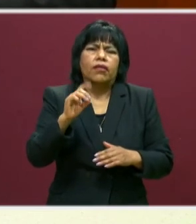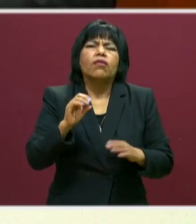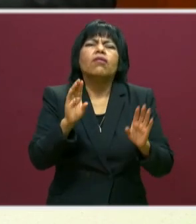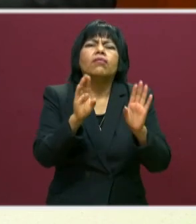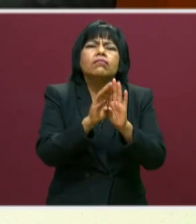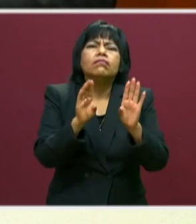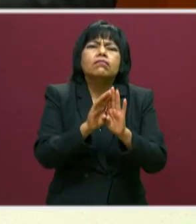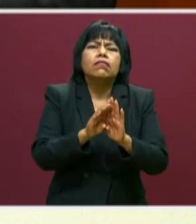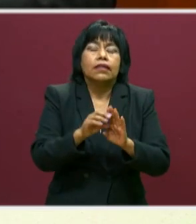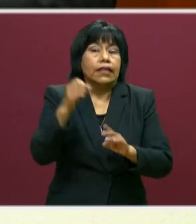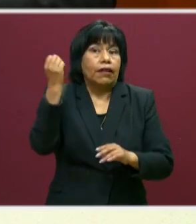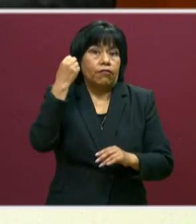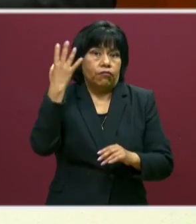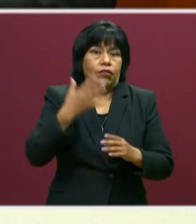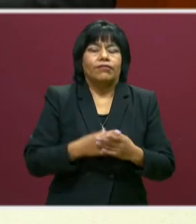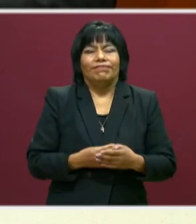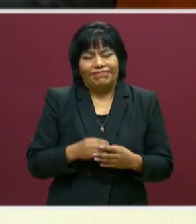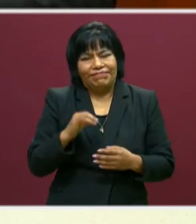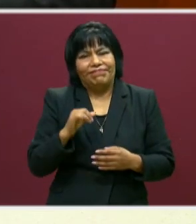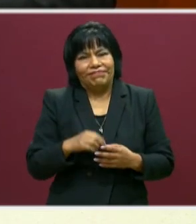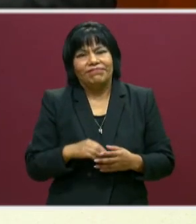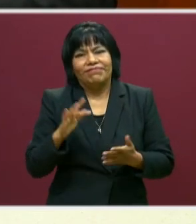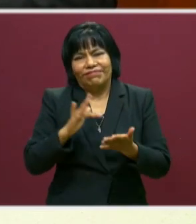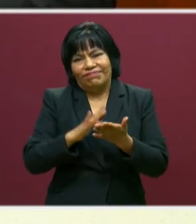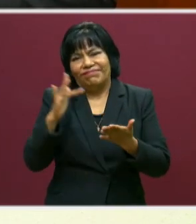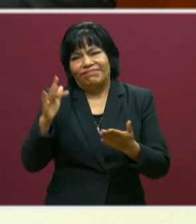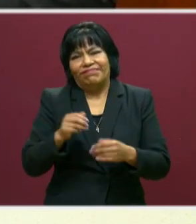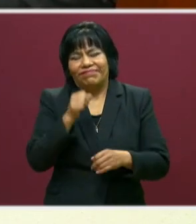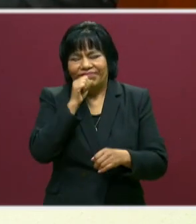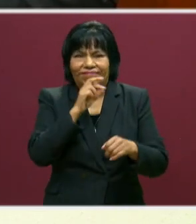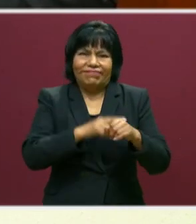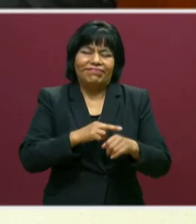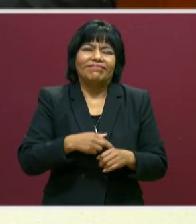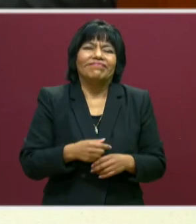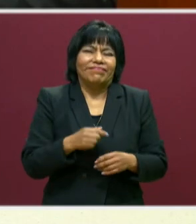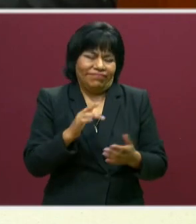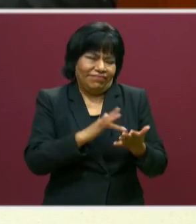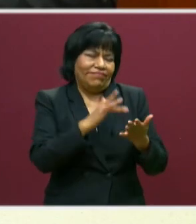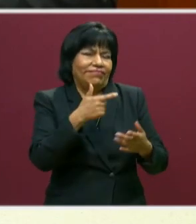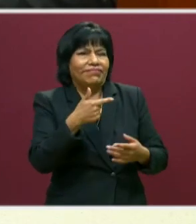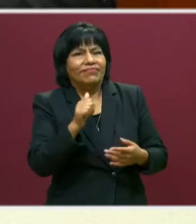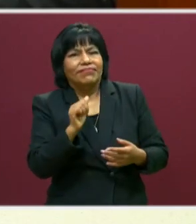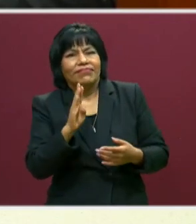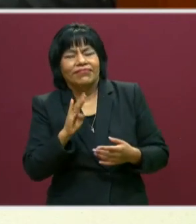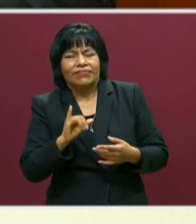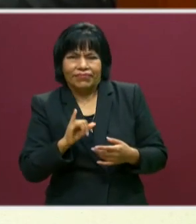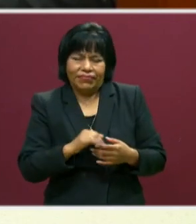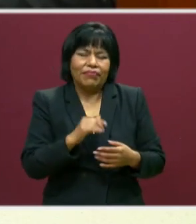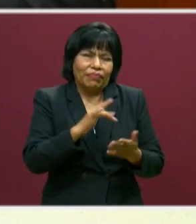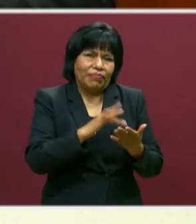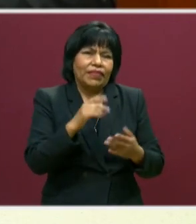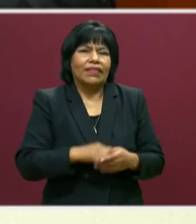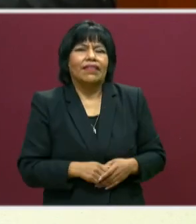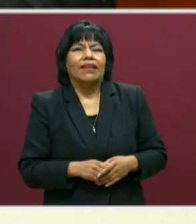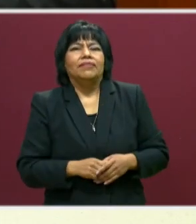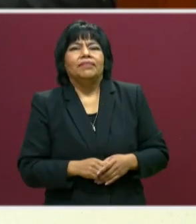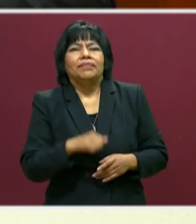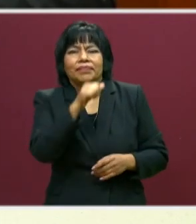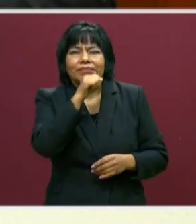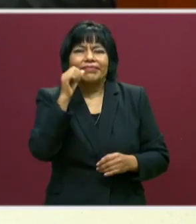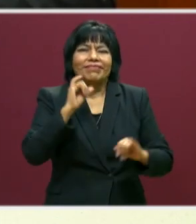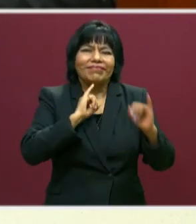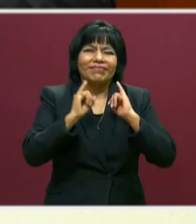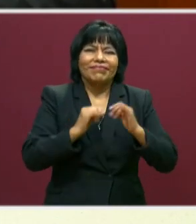foro. Muchísimas gracias, secretario, por habernos acompañado. Gracias Gracias, también le damos las gracias a nuestra compañera